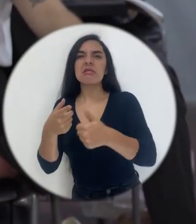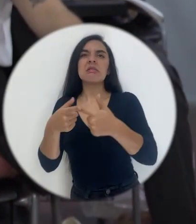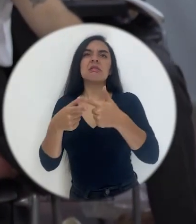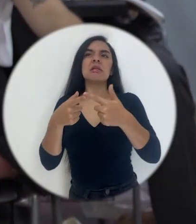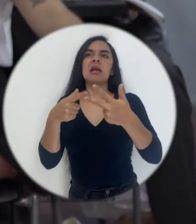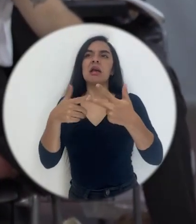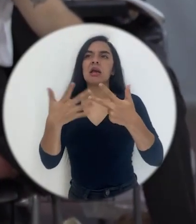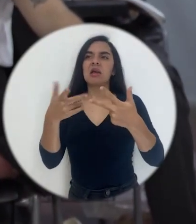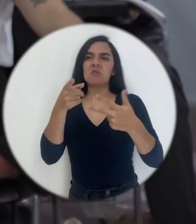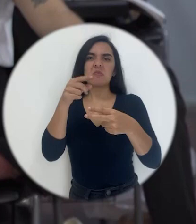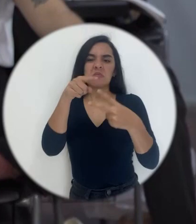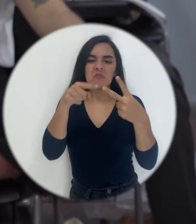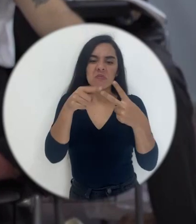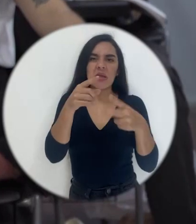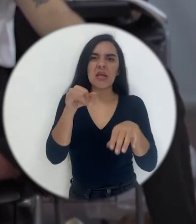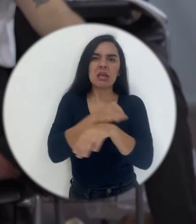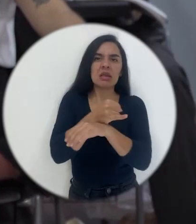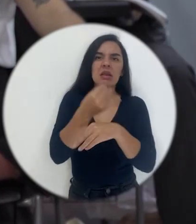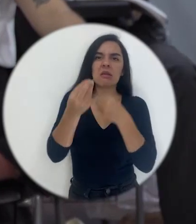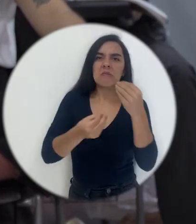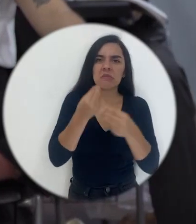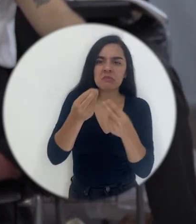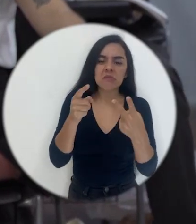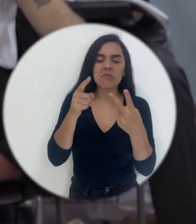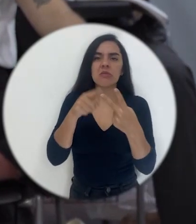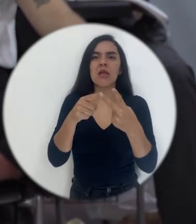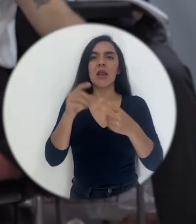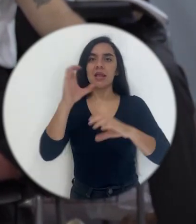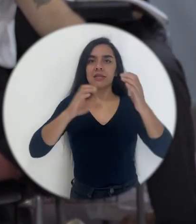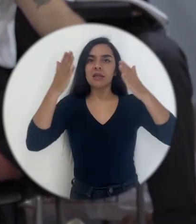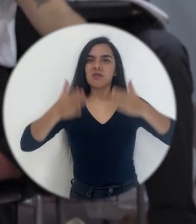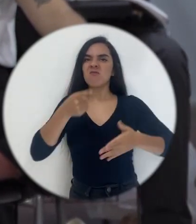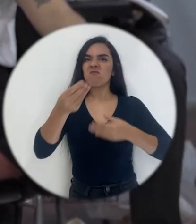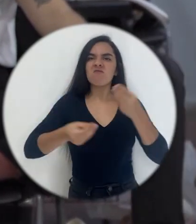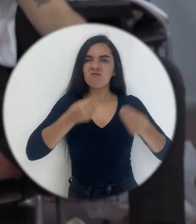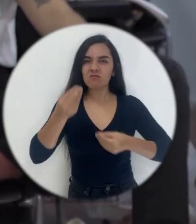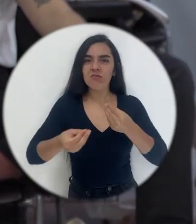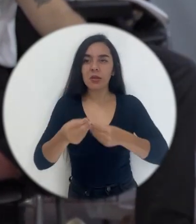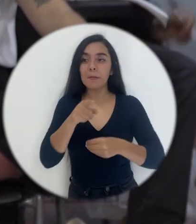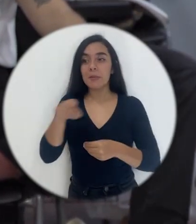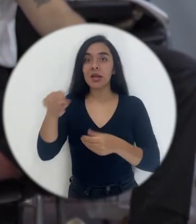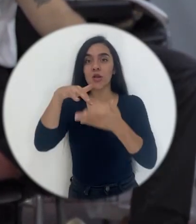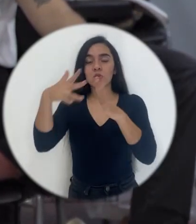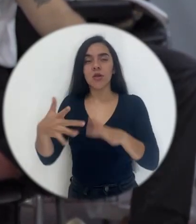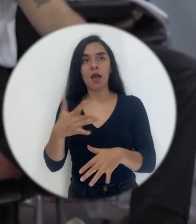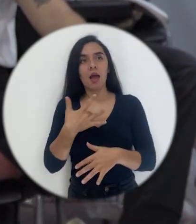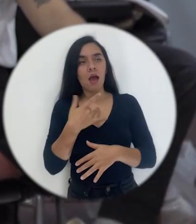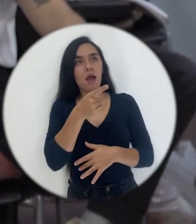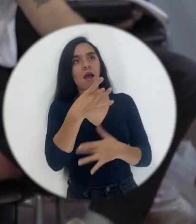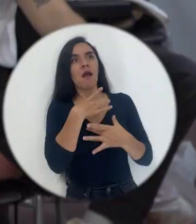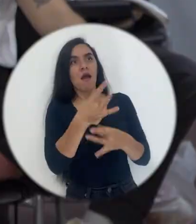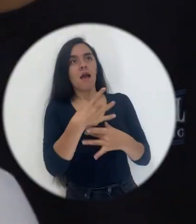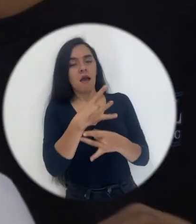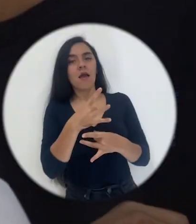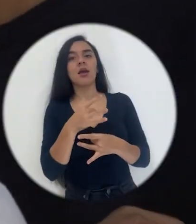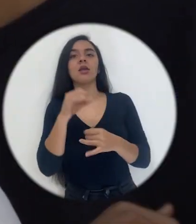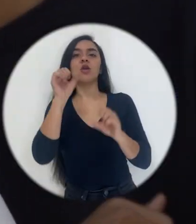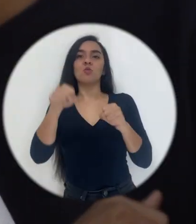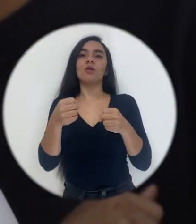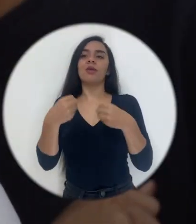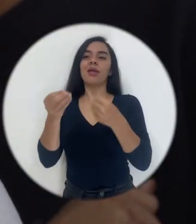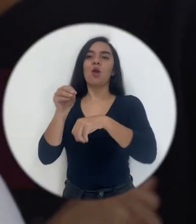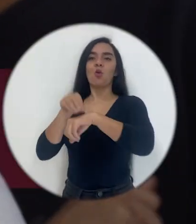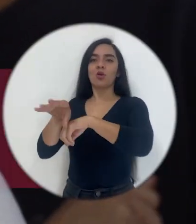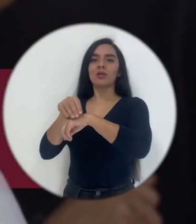cómo se trabaja en ingeniería cómo se trabaja cómo trabajan los científicos para despertar ese gusanito para promover la orientación